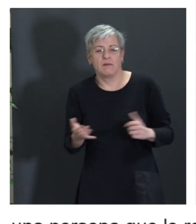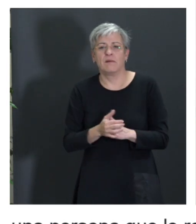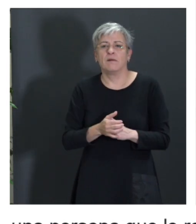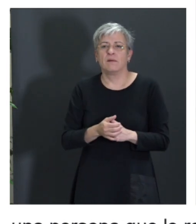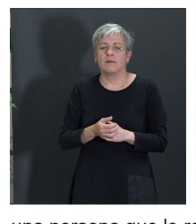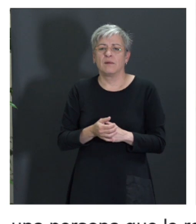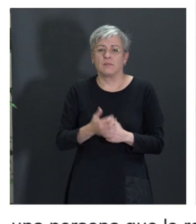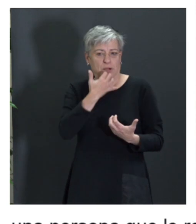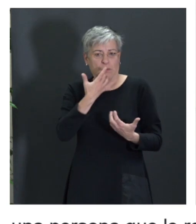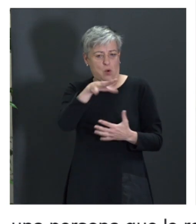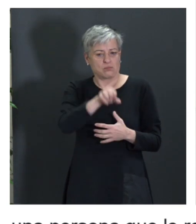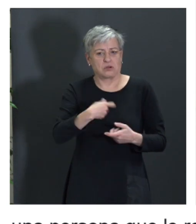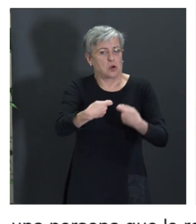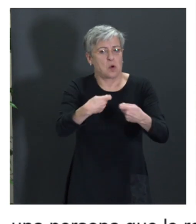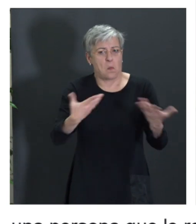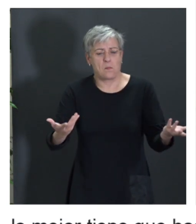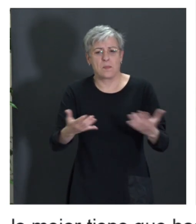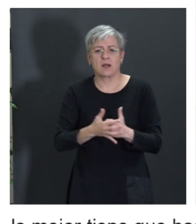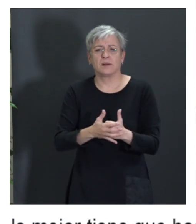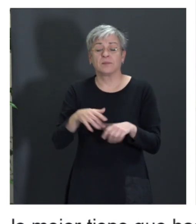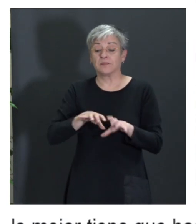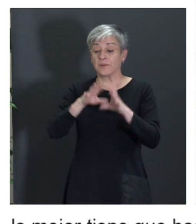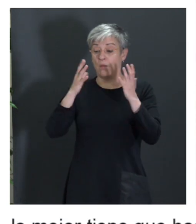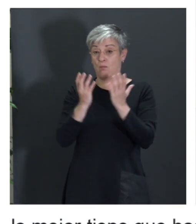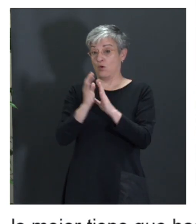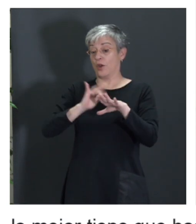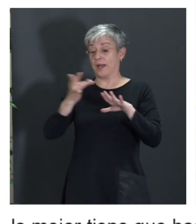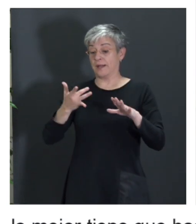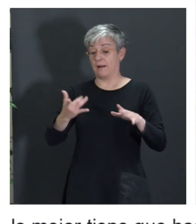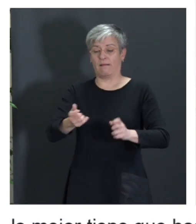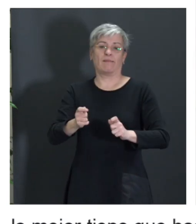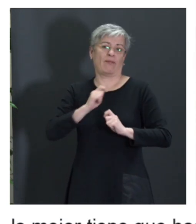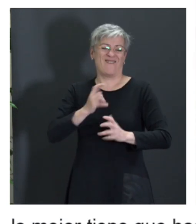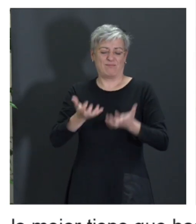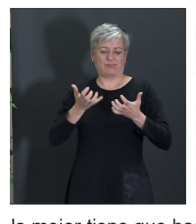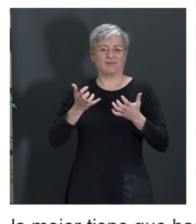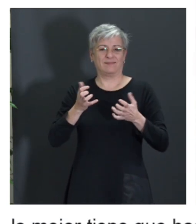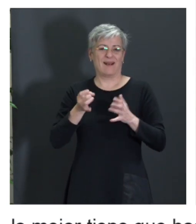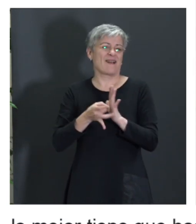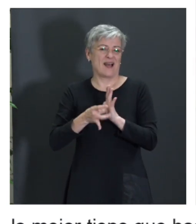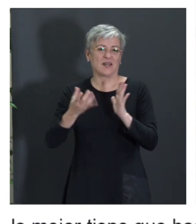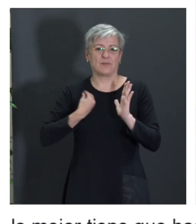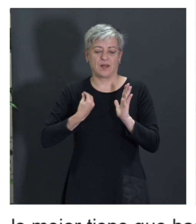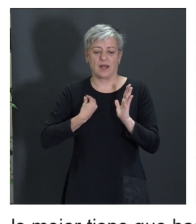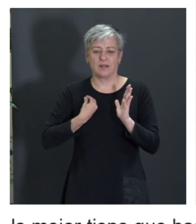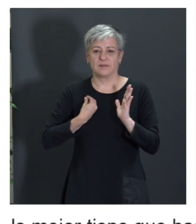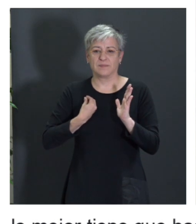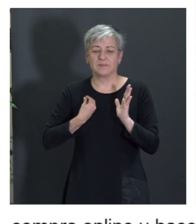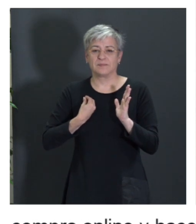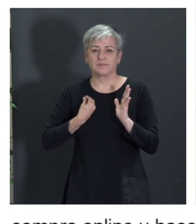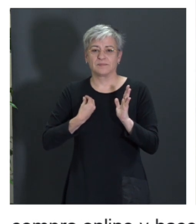el mundo web, el mundo digital, beneficia mucho su calidad de vida. Y ahí es donde entramos nosotros.